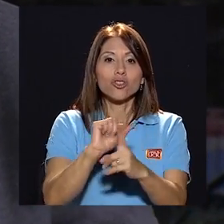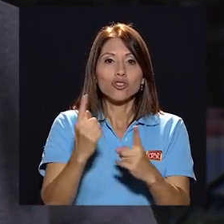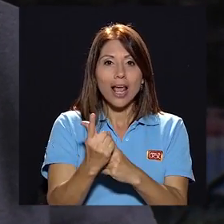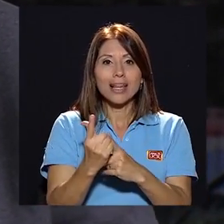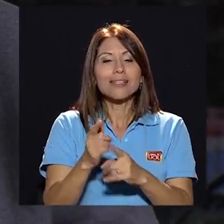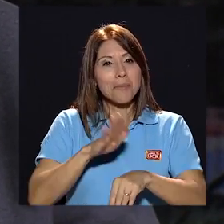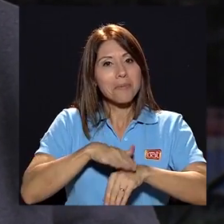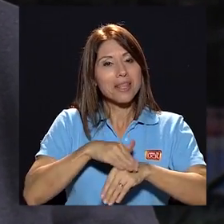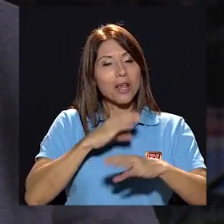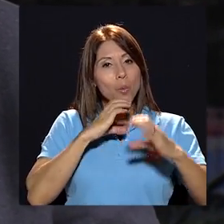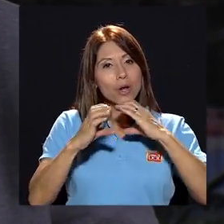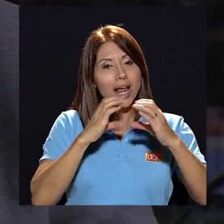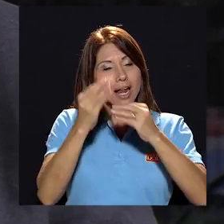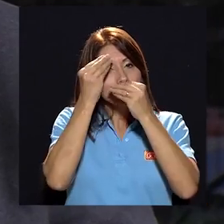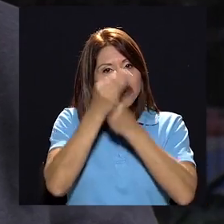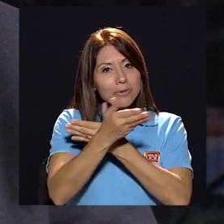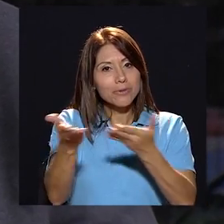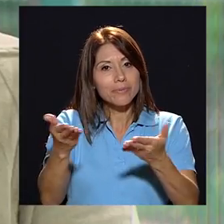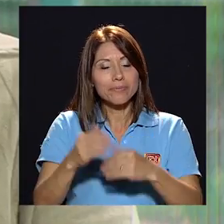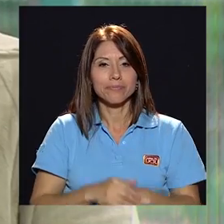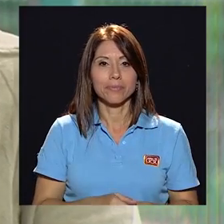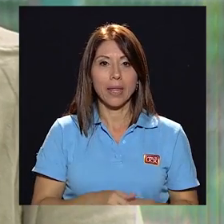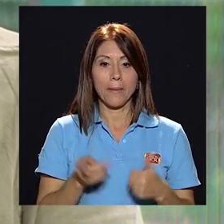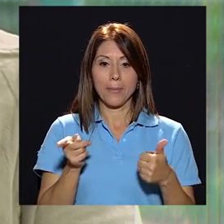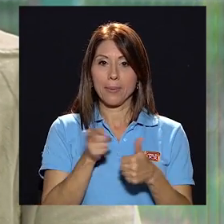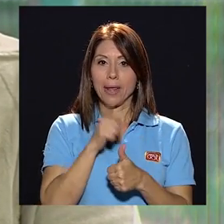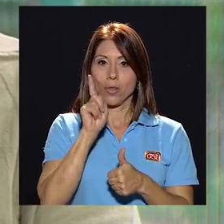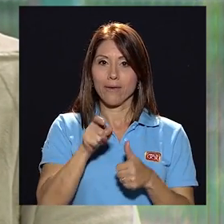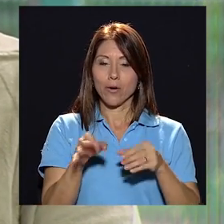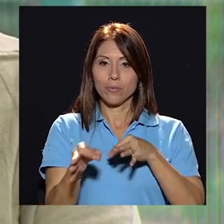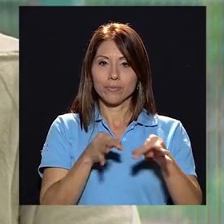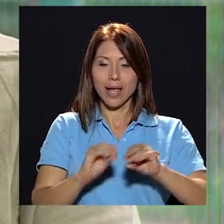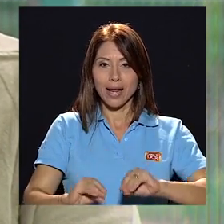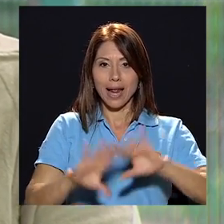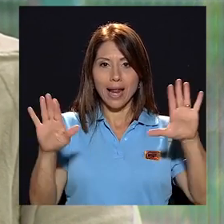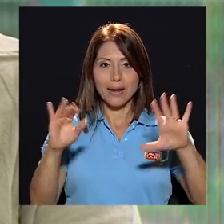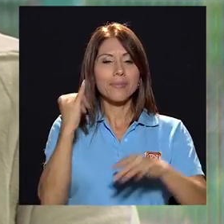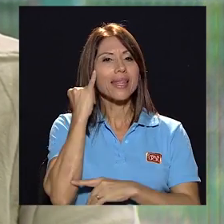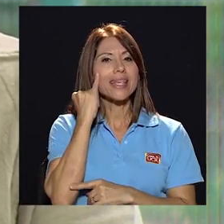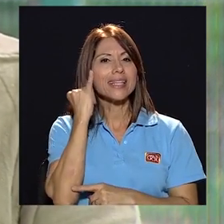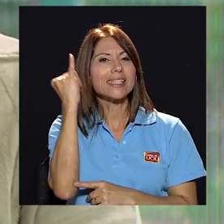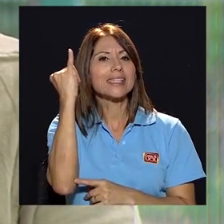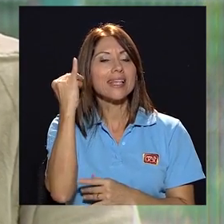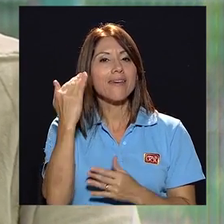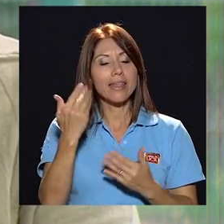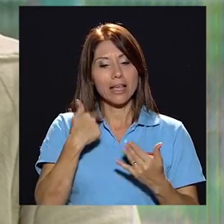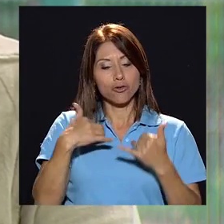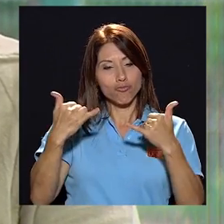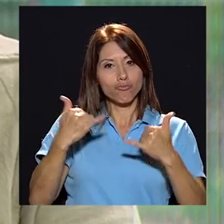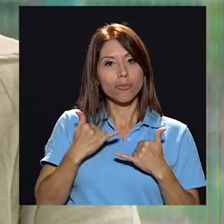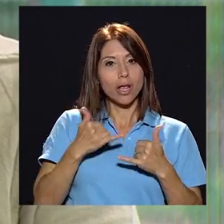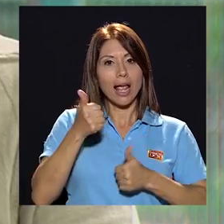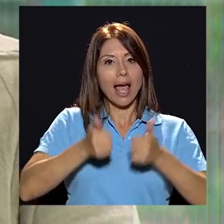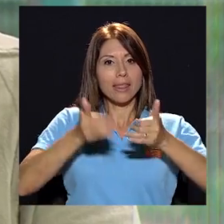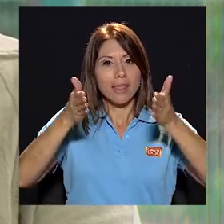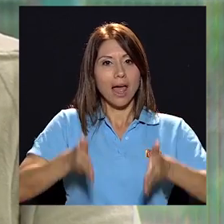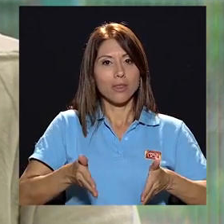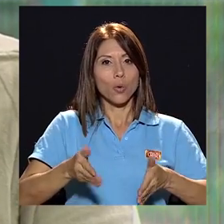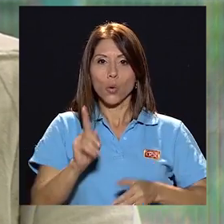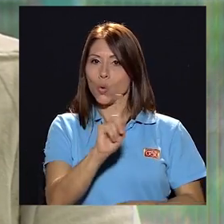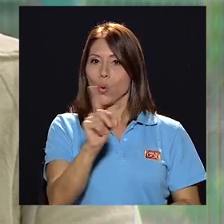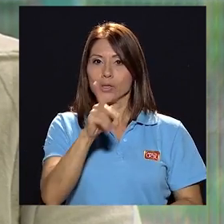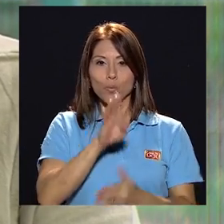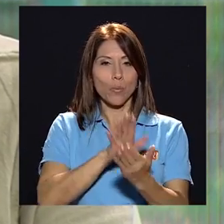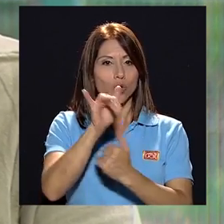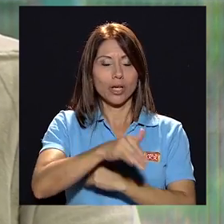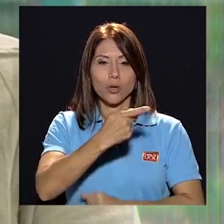e informar de cosas que se están haciendo. Bueno, primero deseo aclarar de que la iniciativa de estar como candidato no es